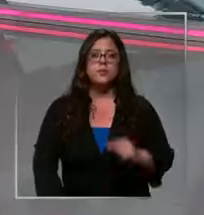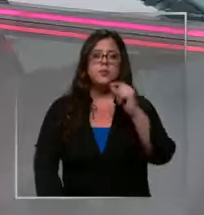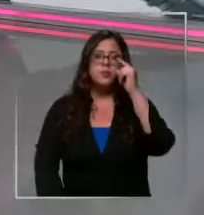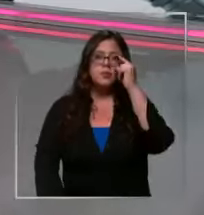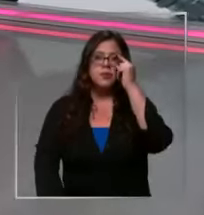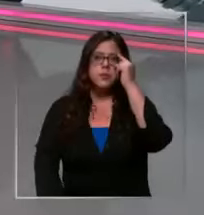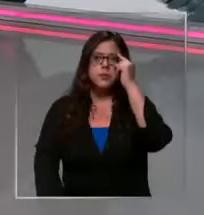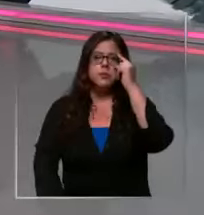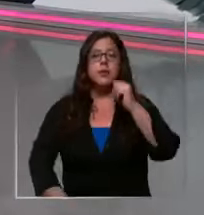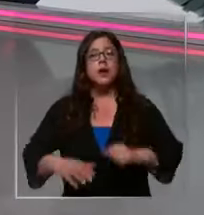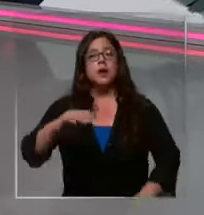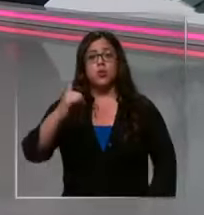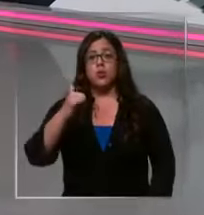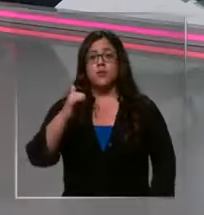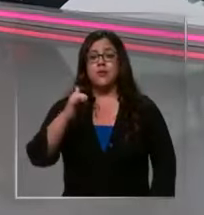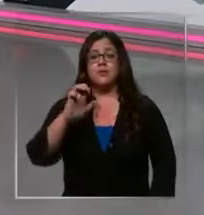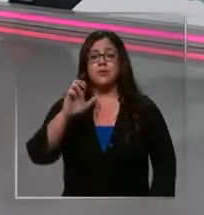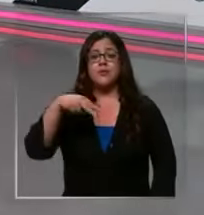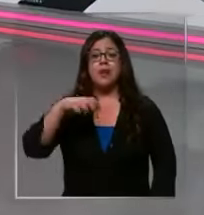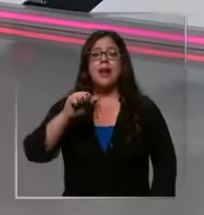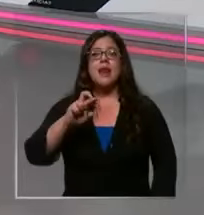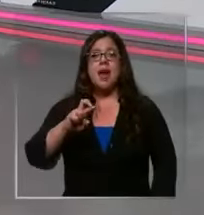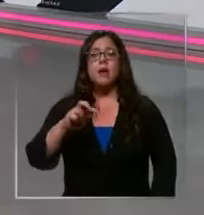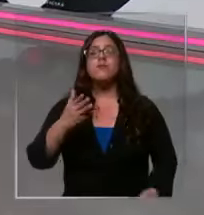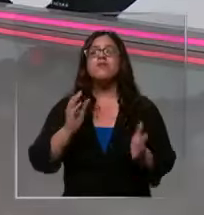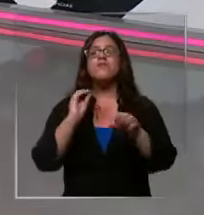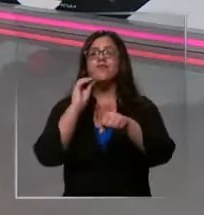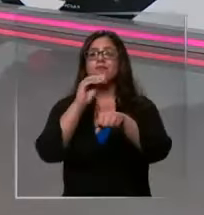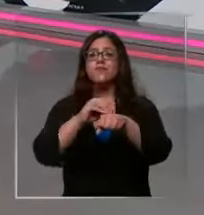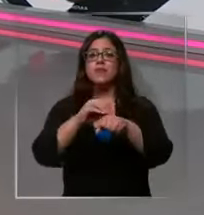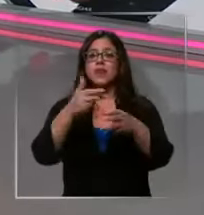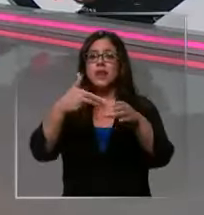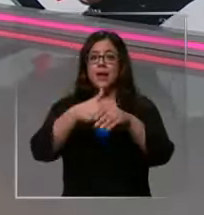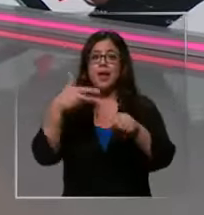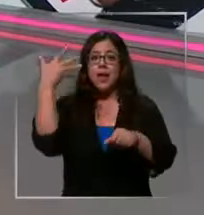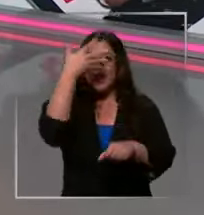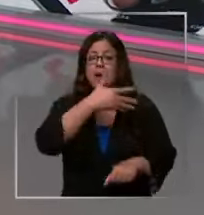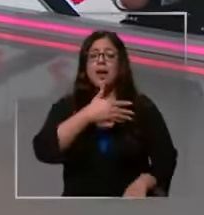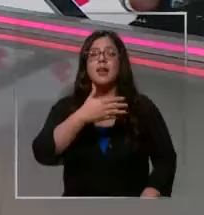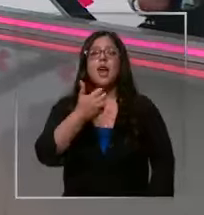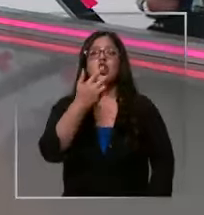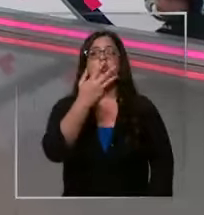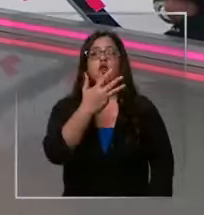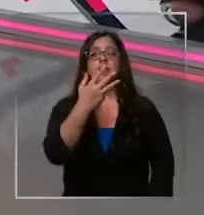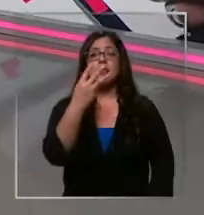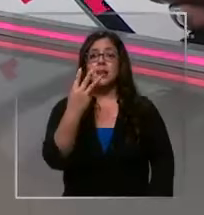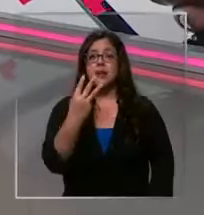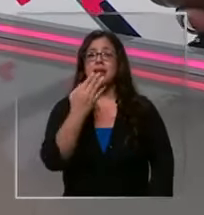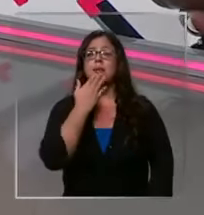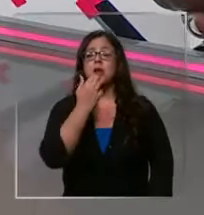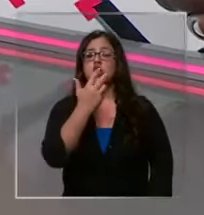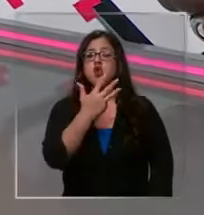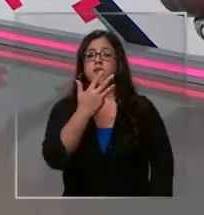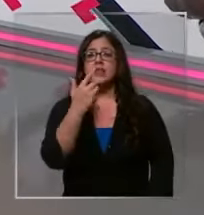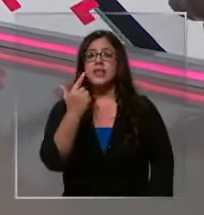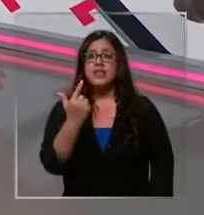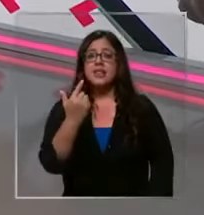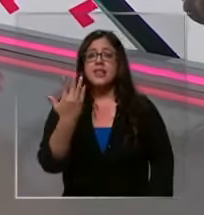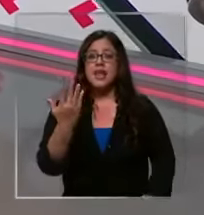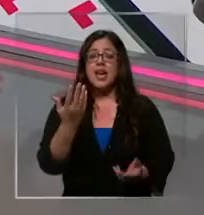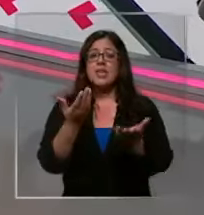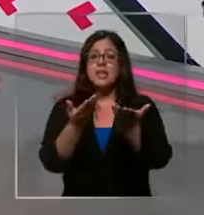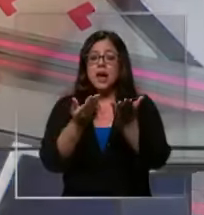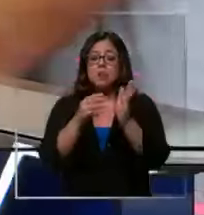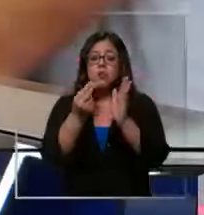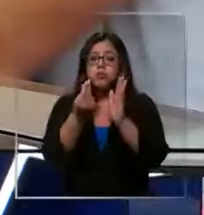Y este jueves, la ENAP anunció que la gasolina de 93 y 97 octanos va a subir, 31,3 pesos por